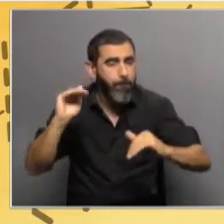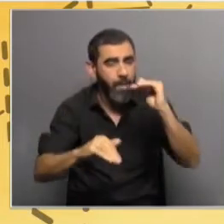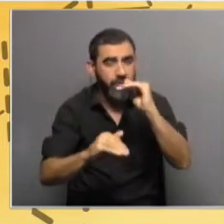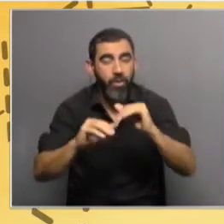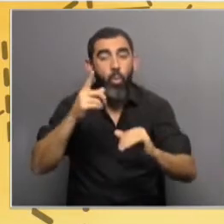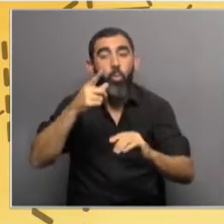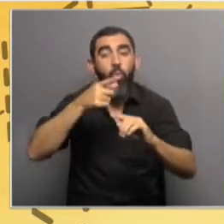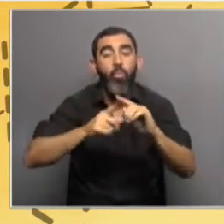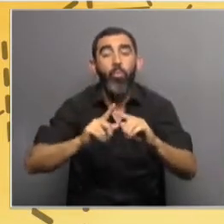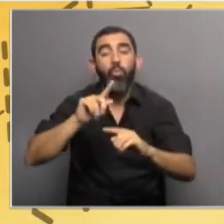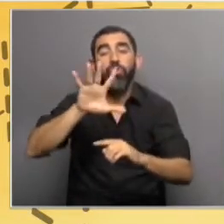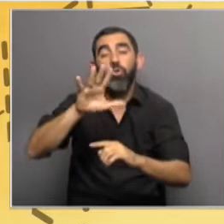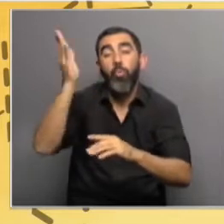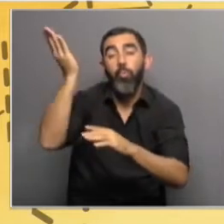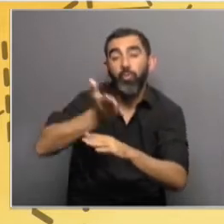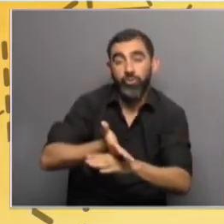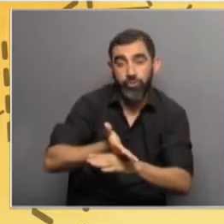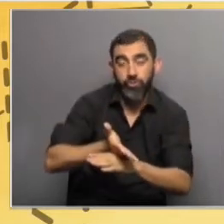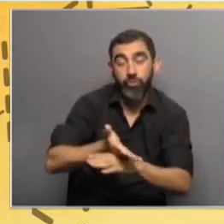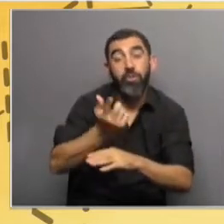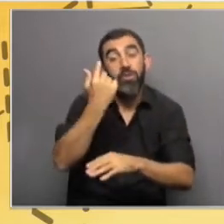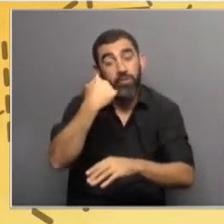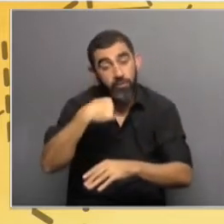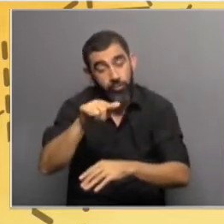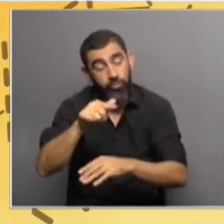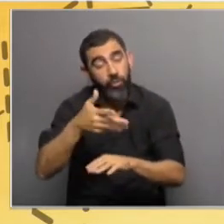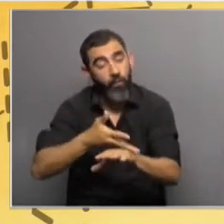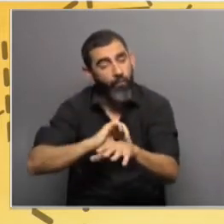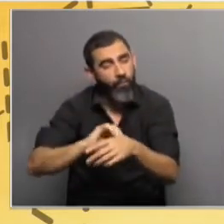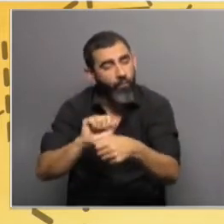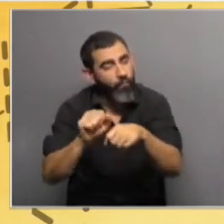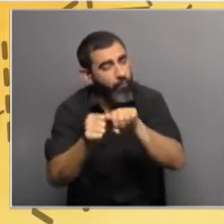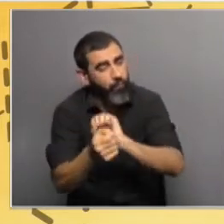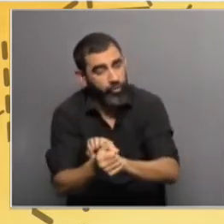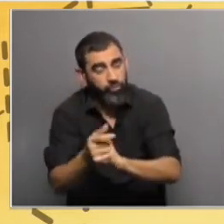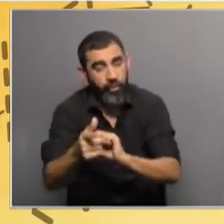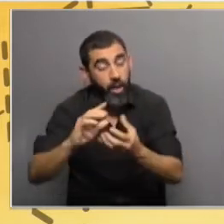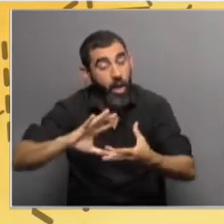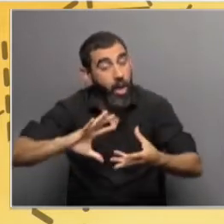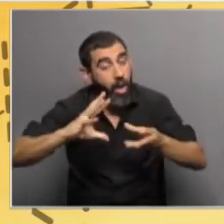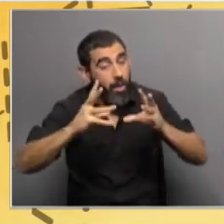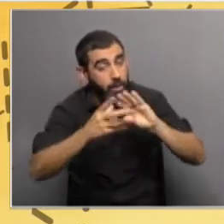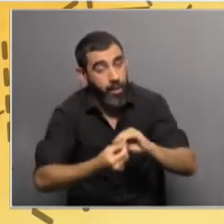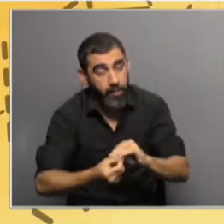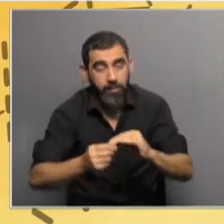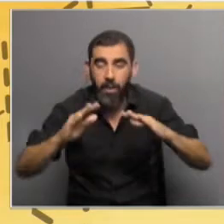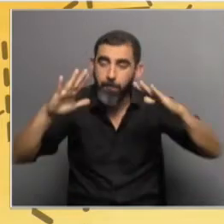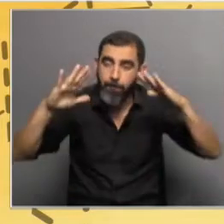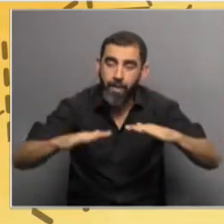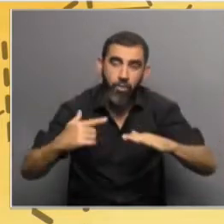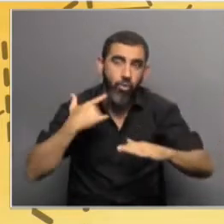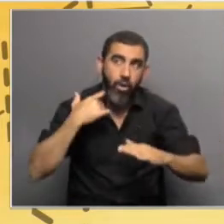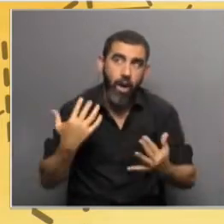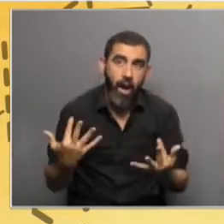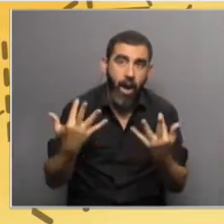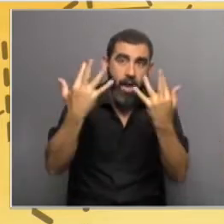1,5%. Y esos esfuerzos son en términos de adaptación, de mitigación y